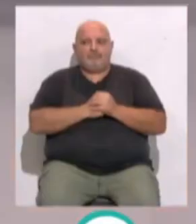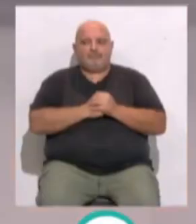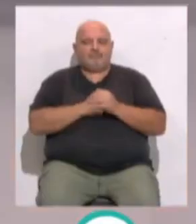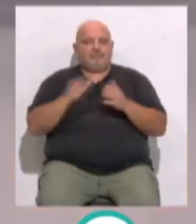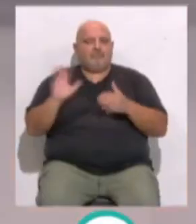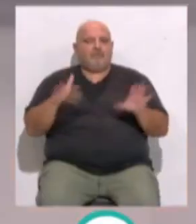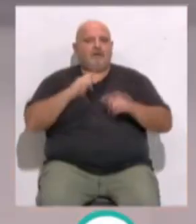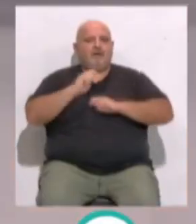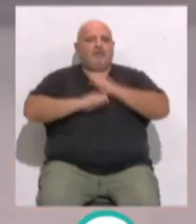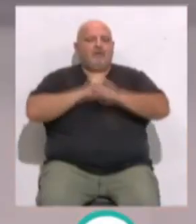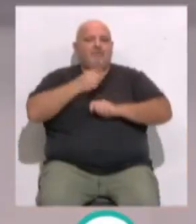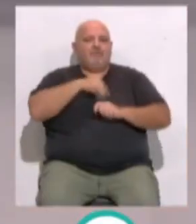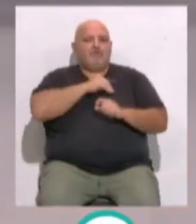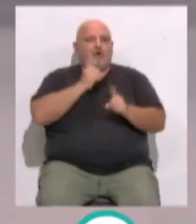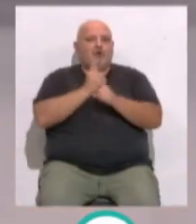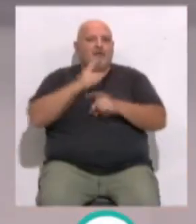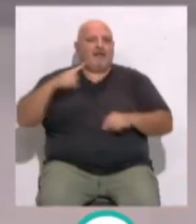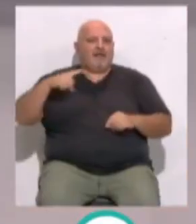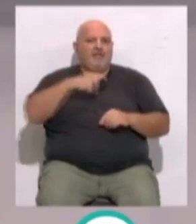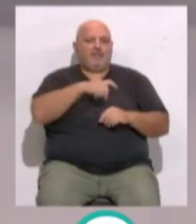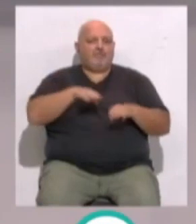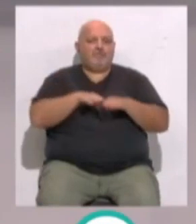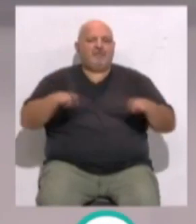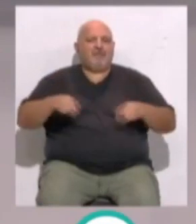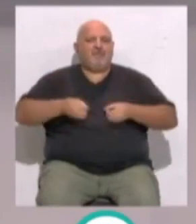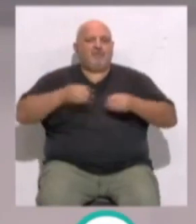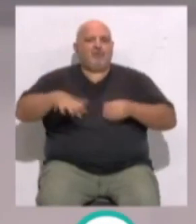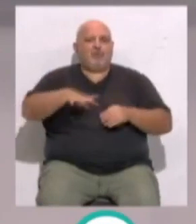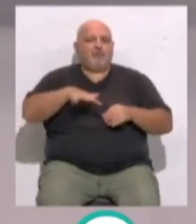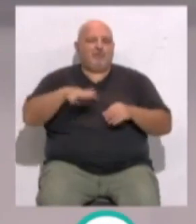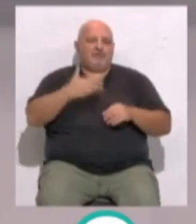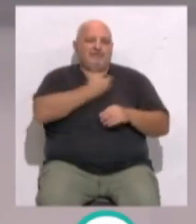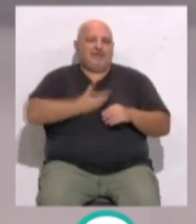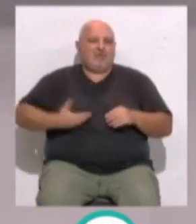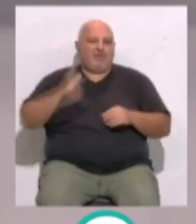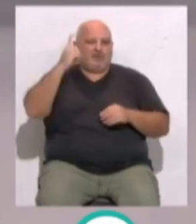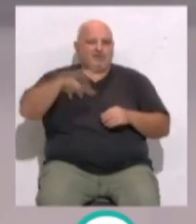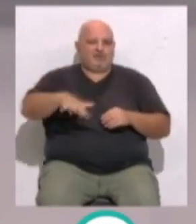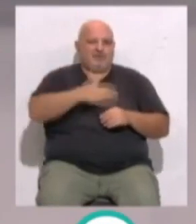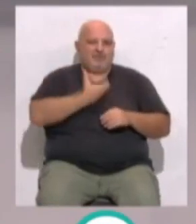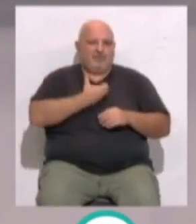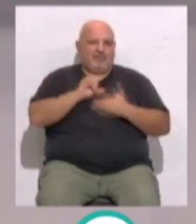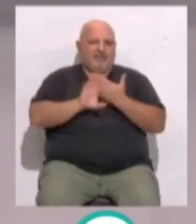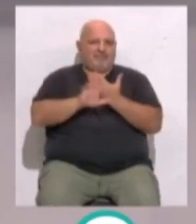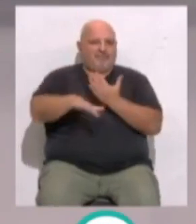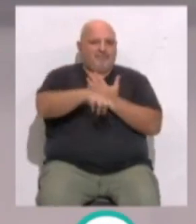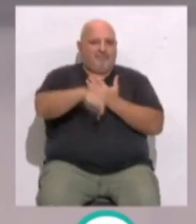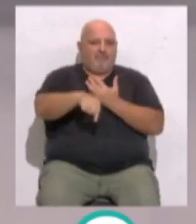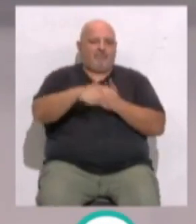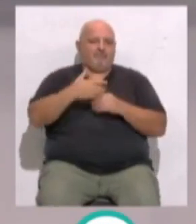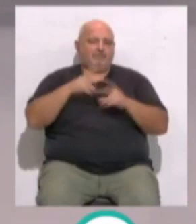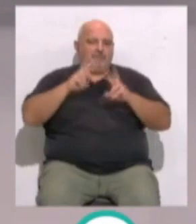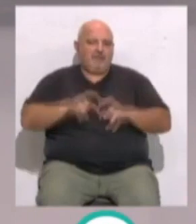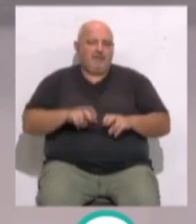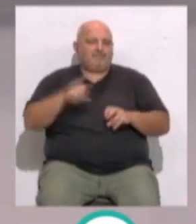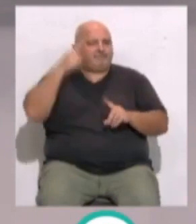La Asociación Española contra el Cáncer ha instalado una mesa informativa en la Plaza de San Juan de Dios para concienciar sobre la importancia de la